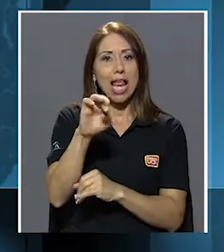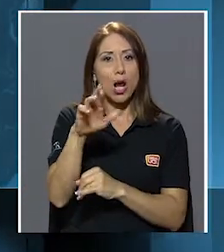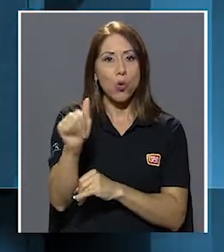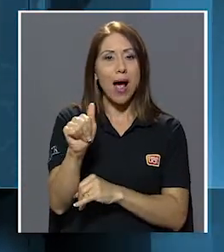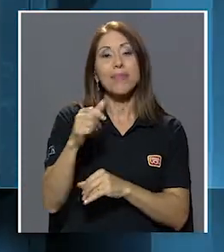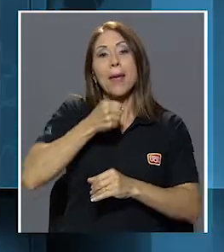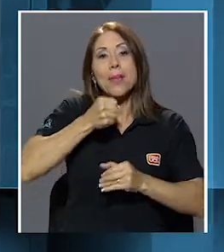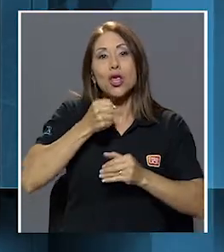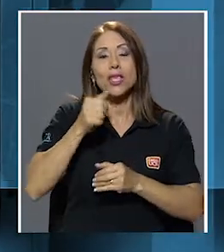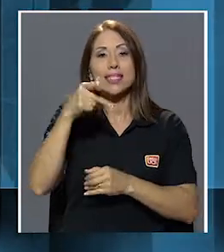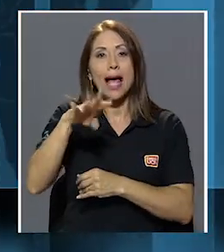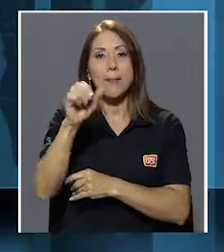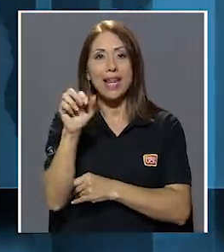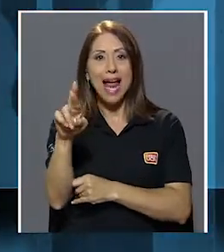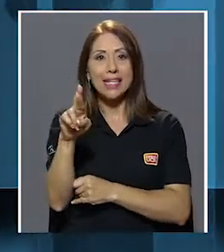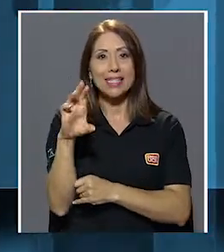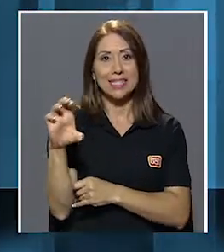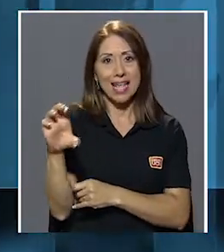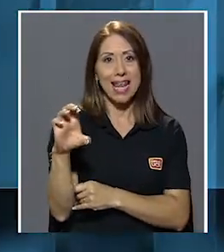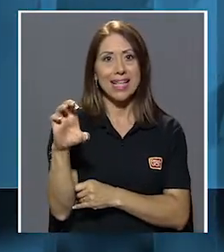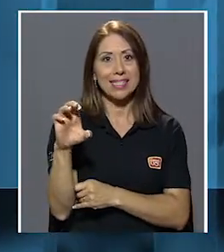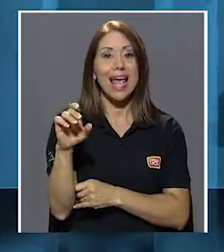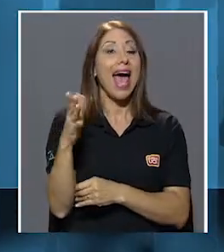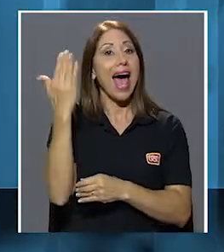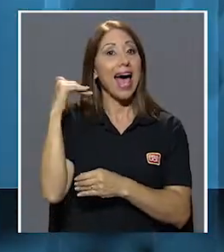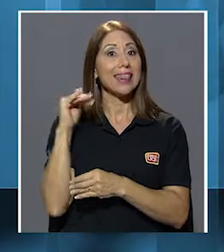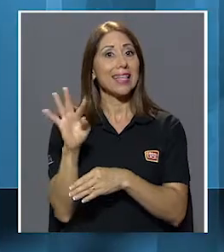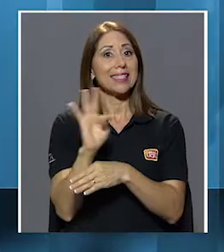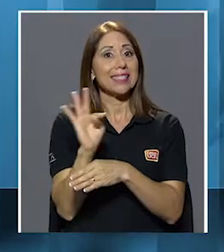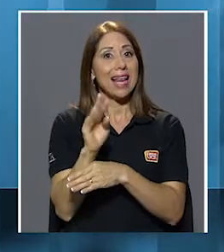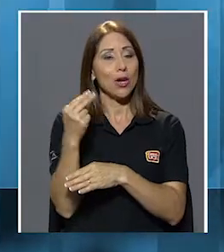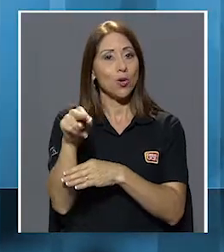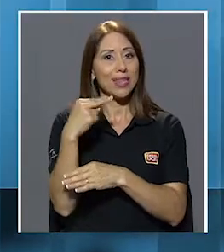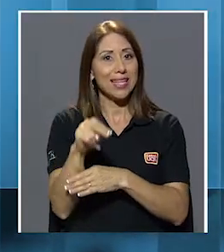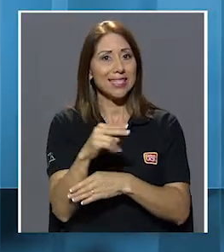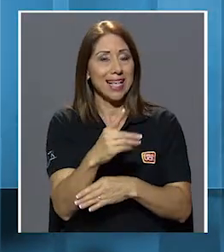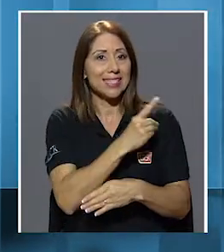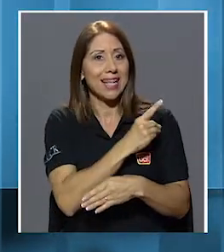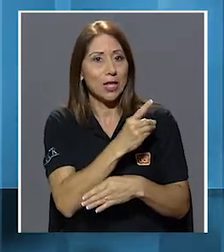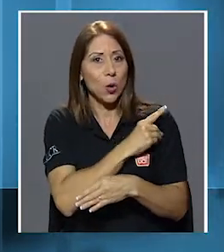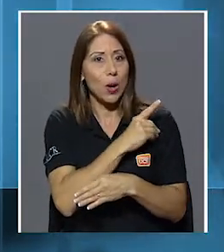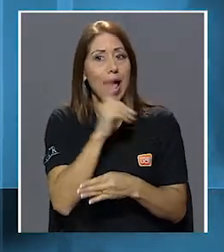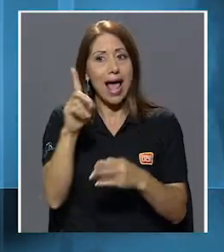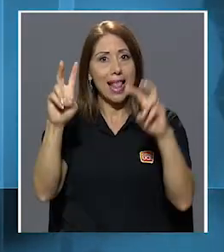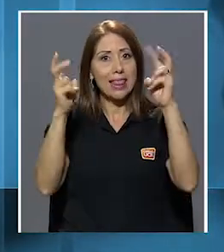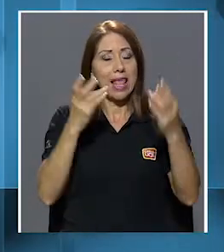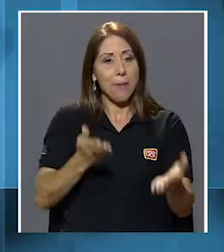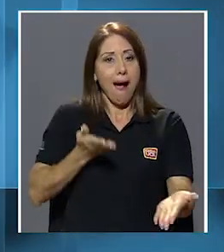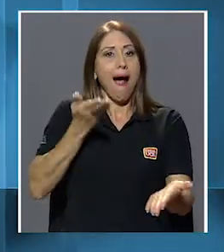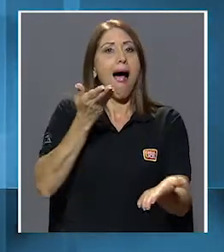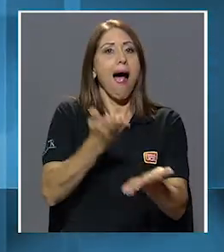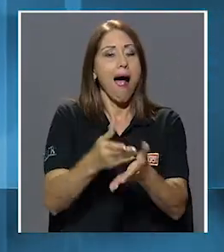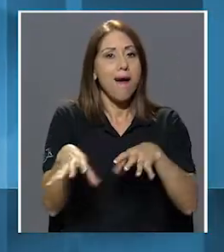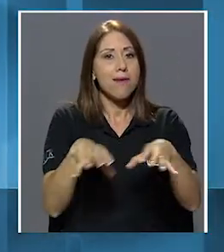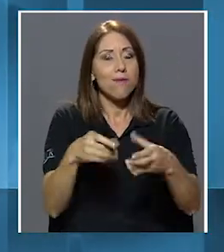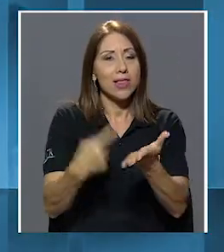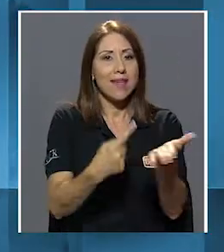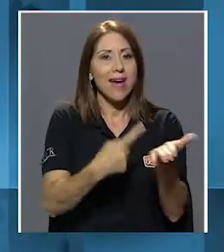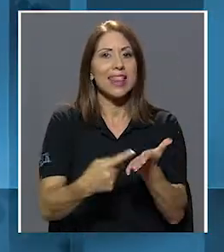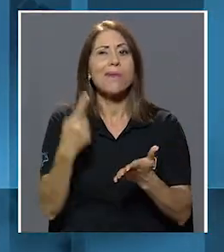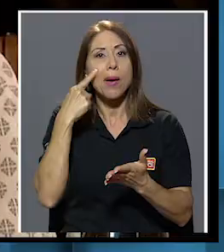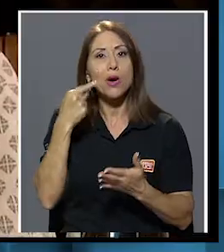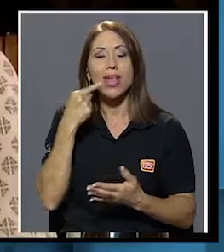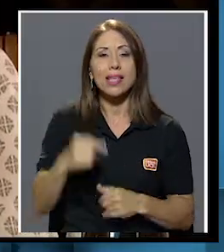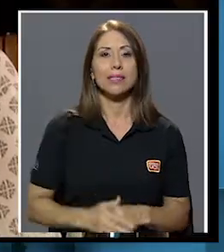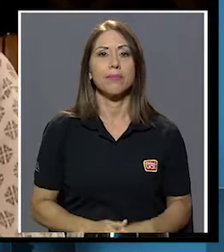exdirectora de noticias, puso el tema sobre la mesa y avivó el debate. Veamos lo que dijo Doña